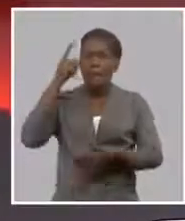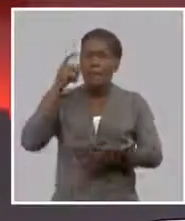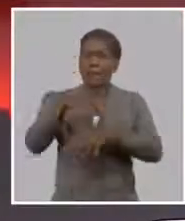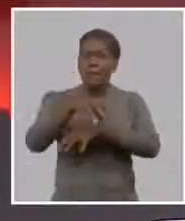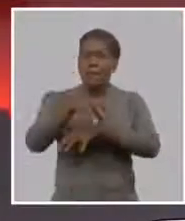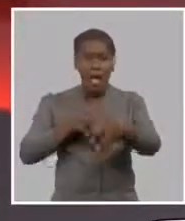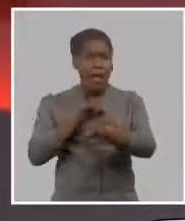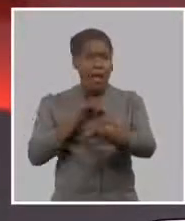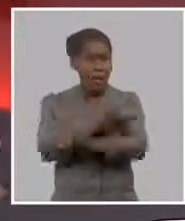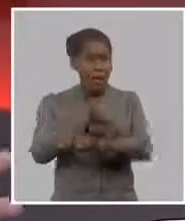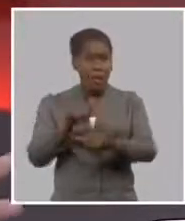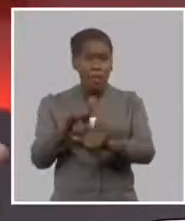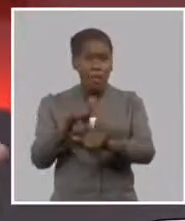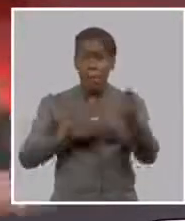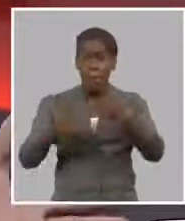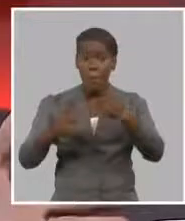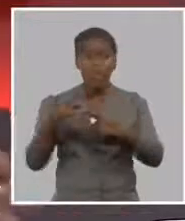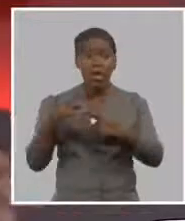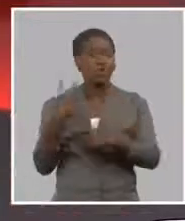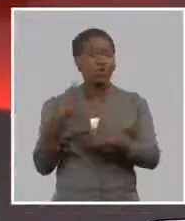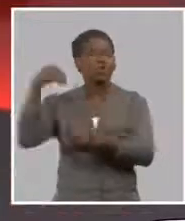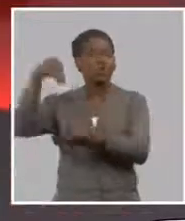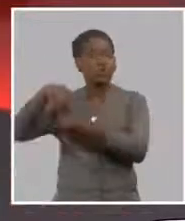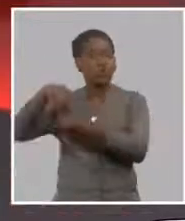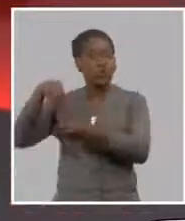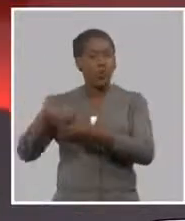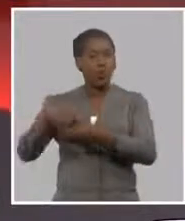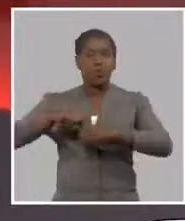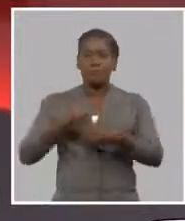producciones ¿no? avícola